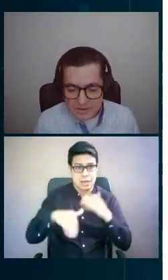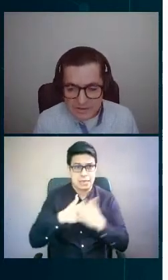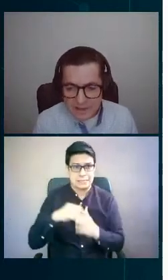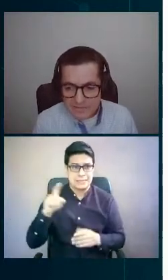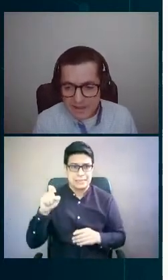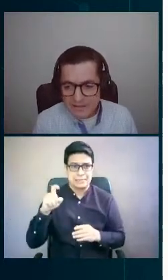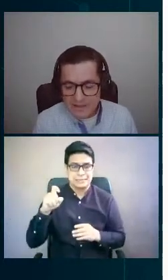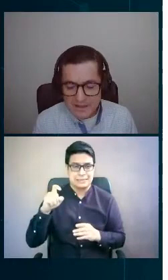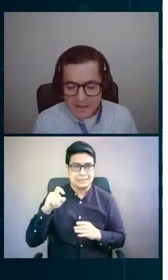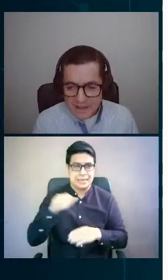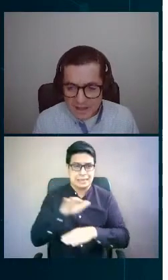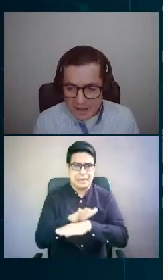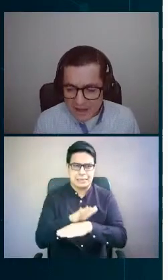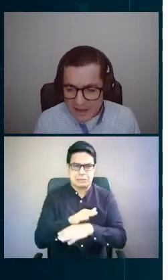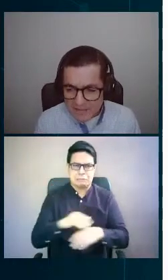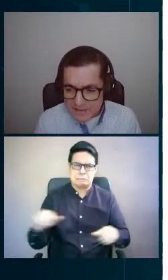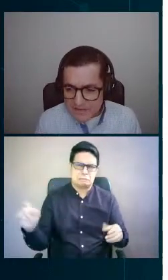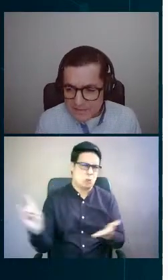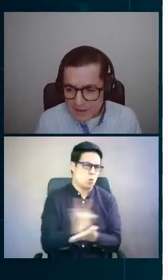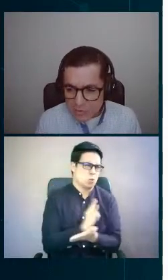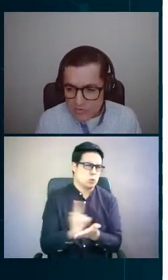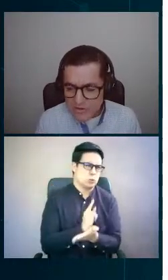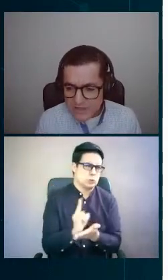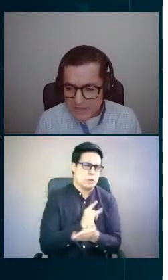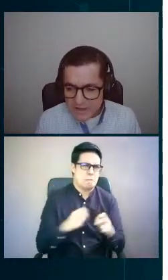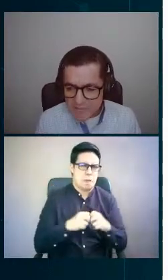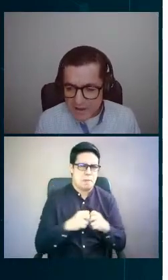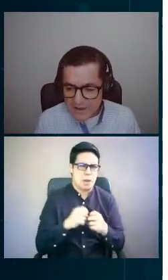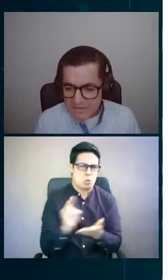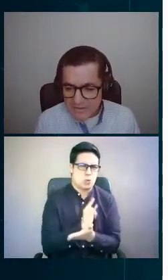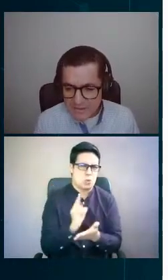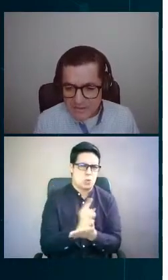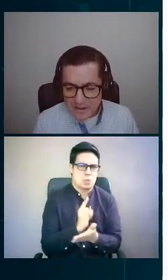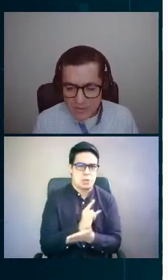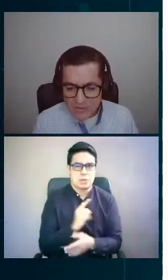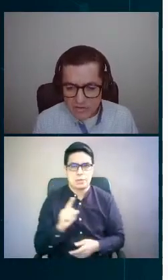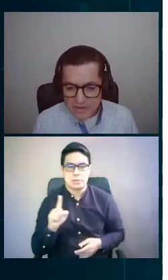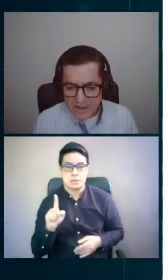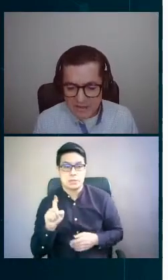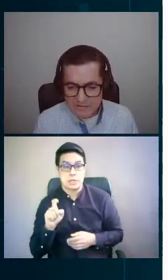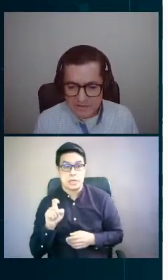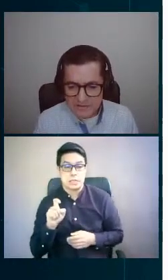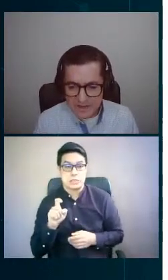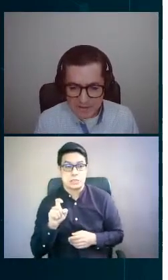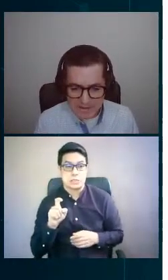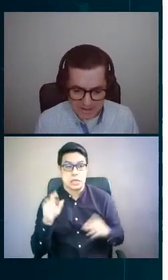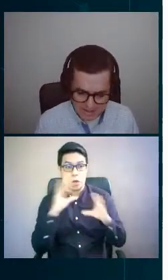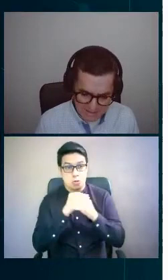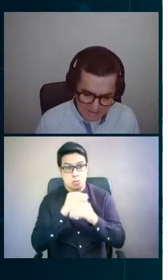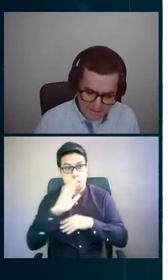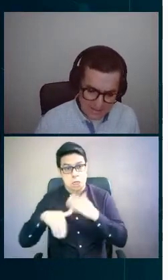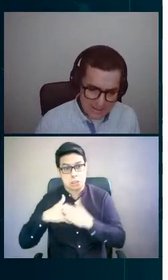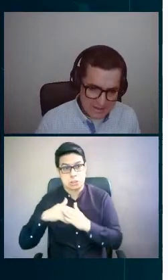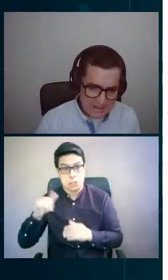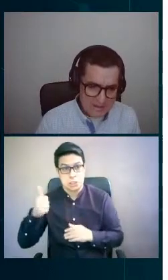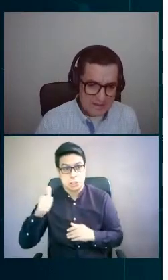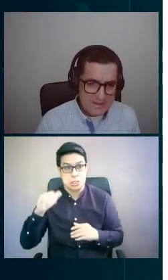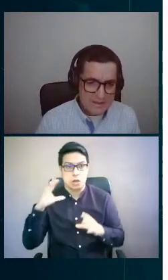punta de 6 de la tarde a 10 de la noche y el valle de 10 de la noche a 6 de la mañana.